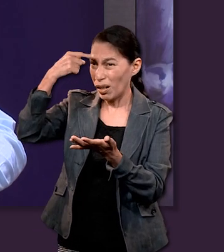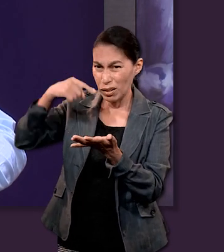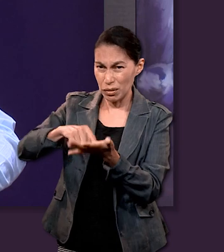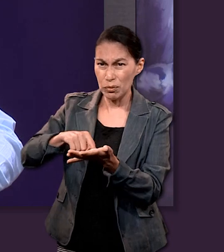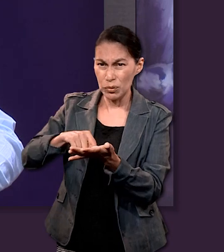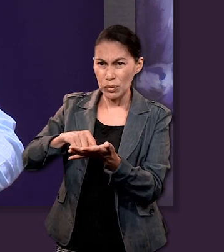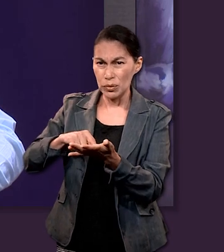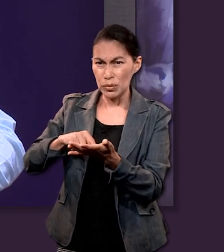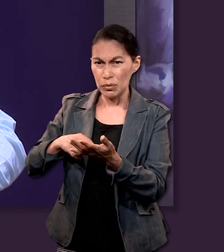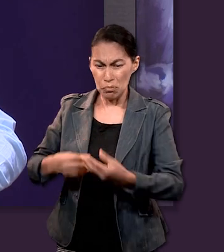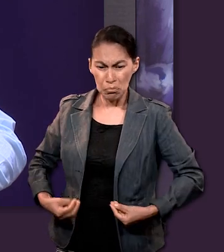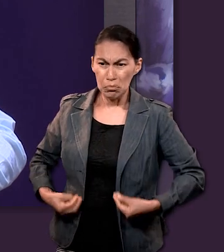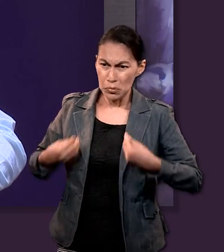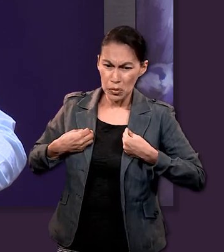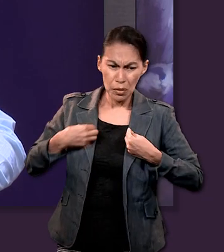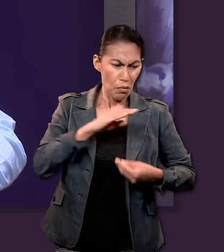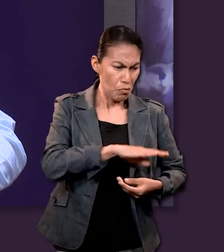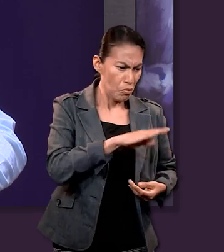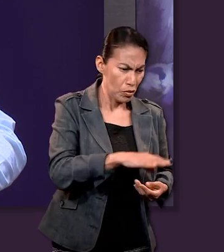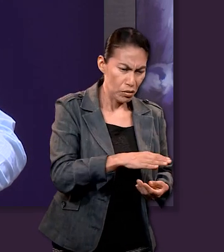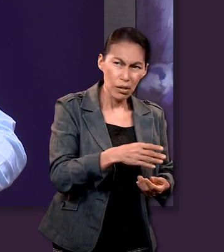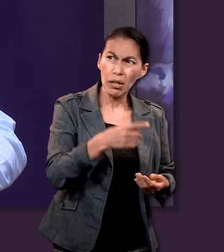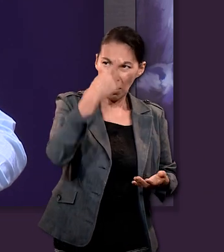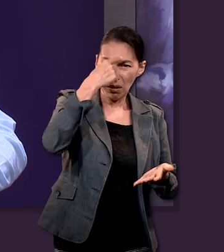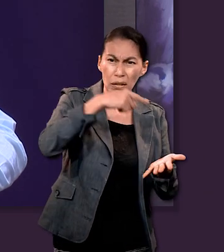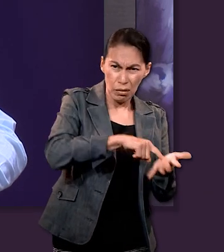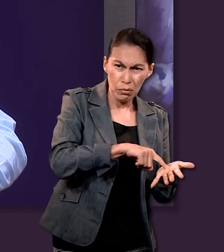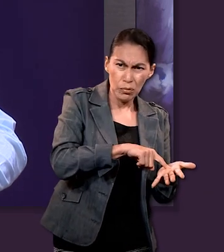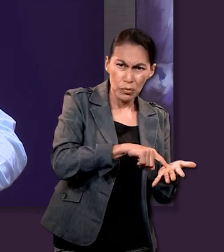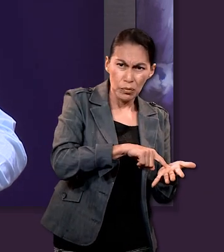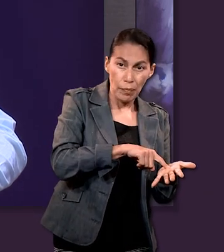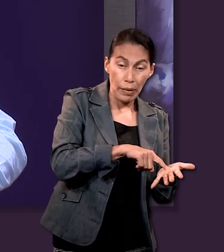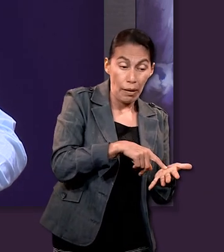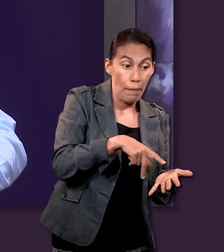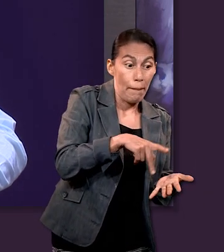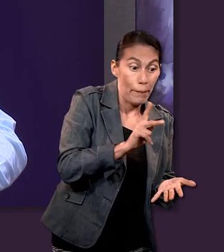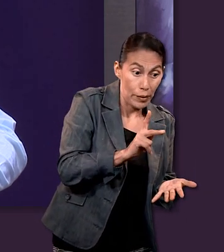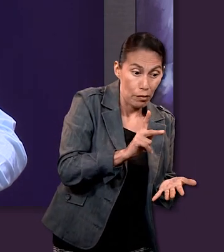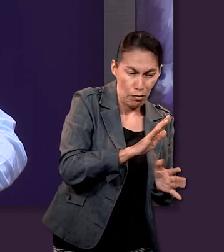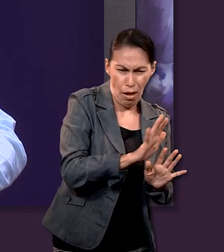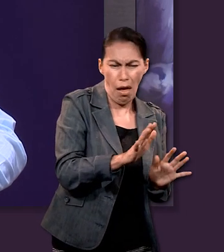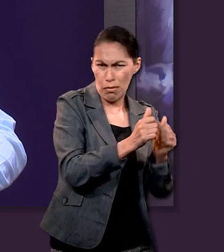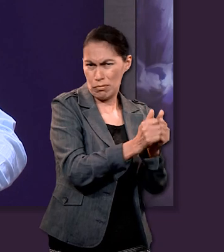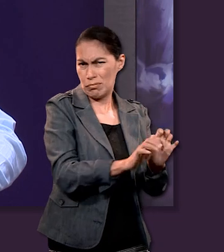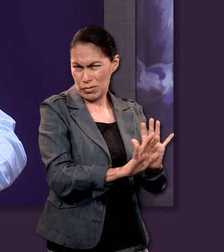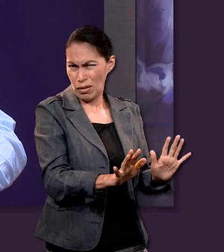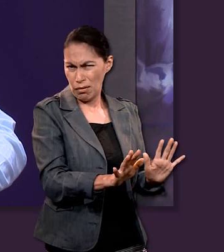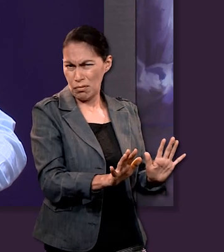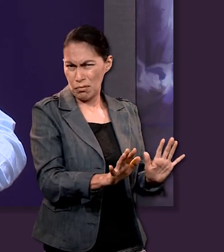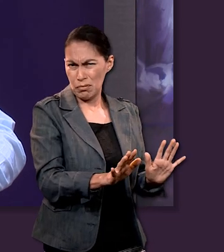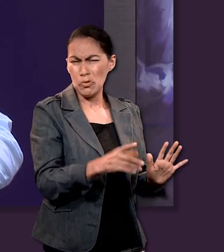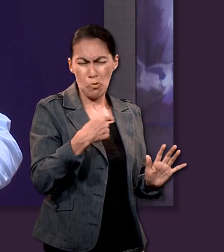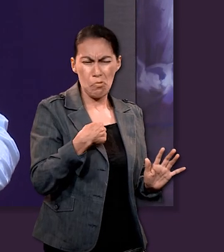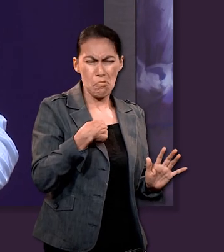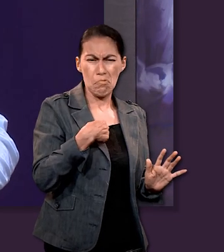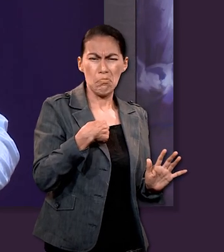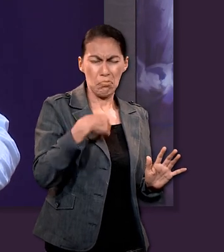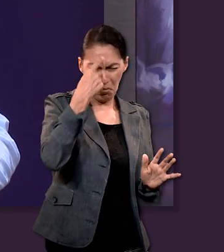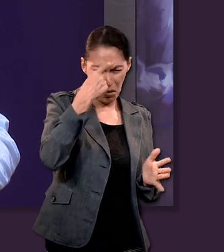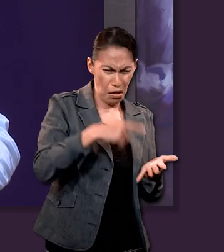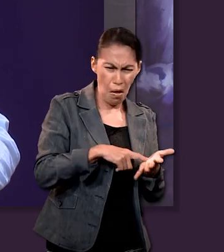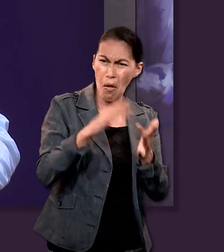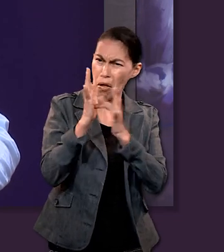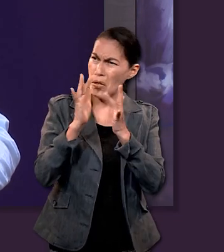en su vida inclusive inclusive en su muerte pero nosotros no podemos quedarnos hasta ahí